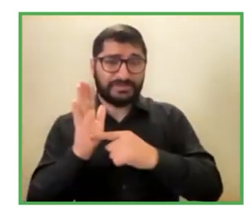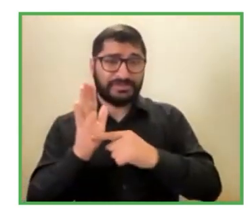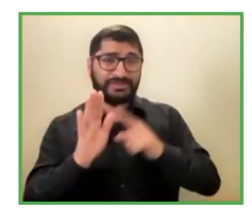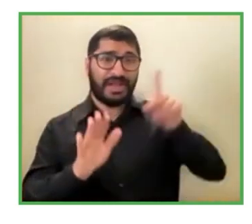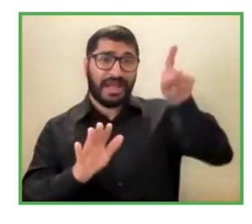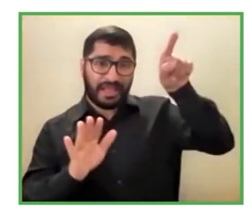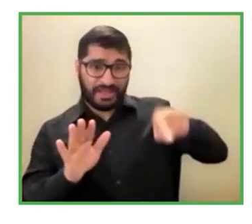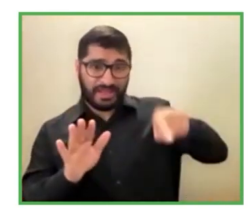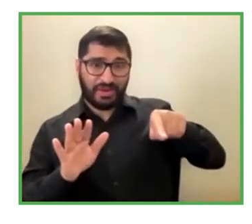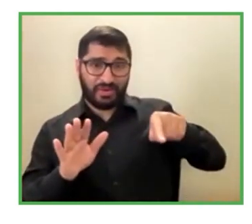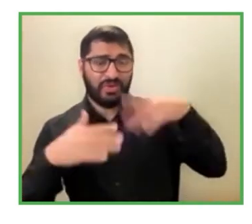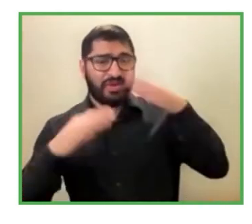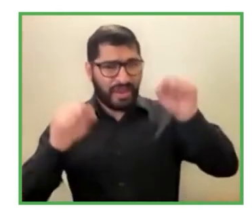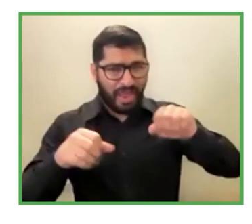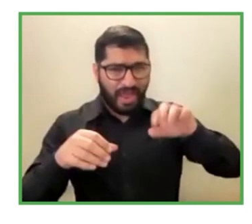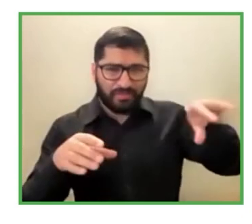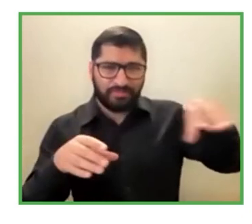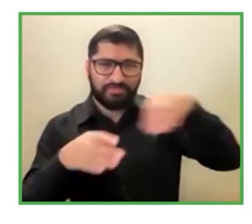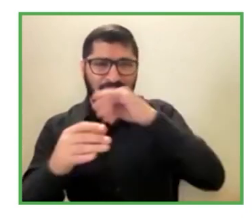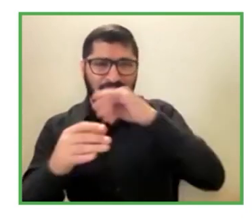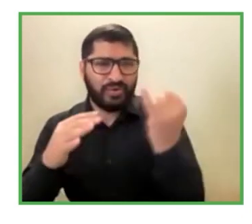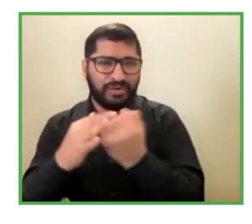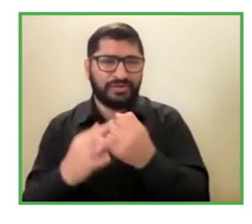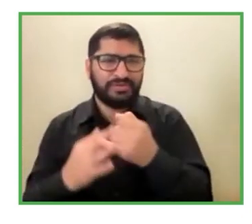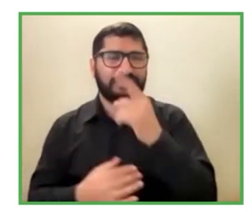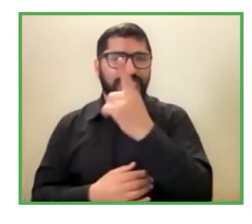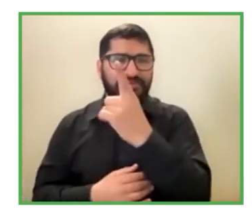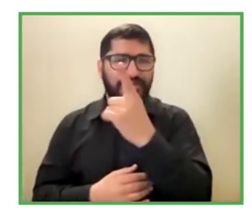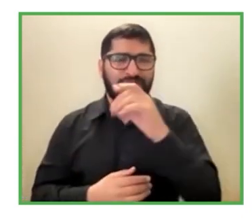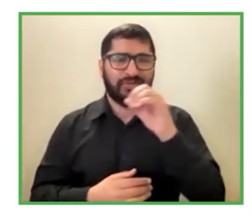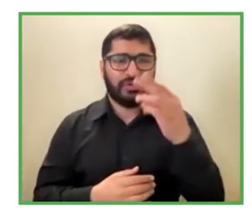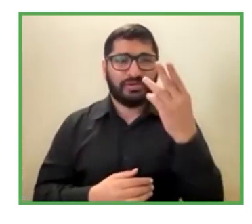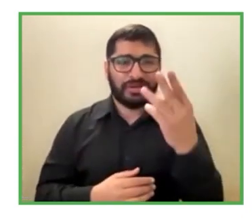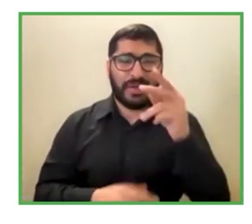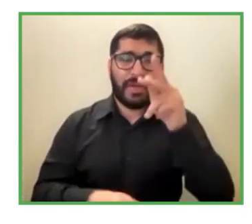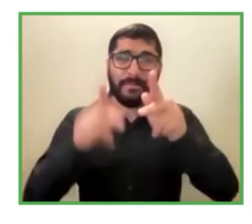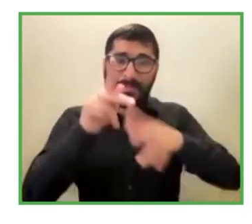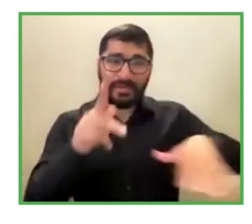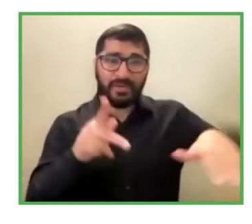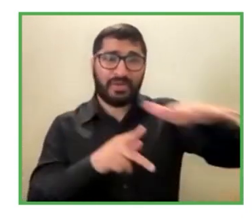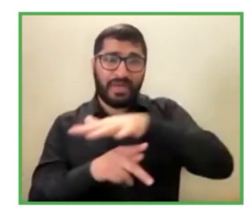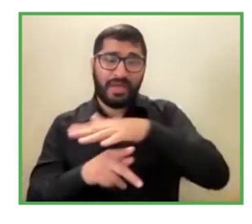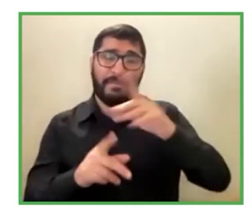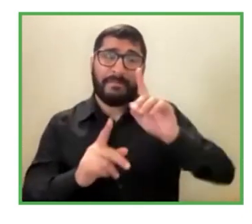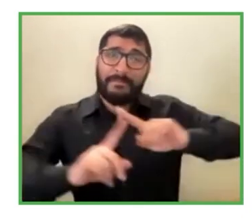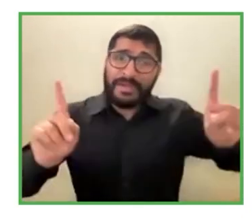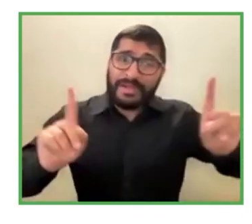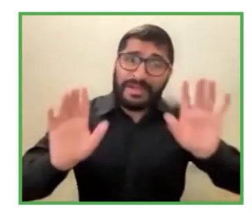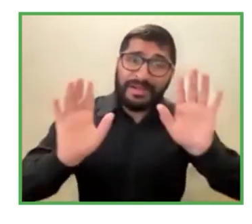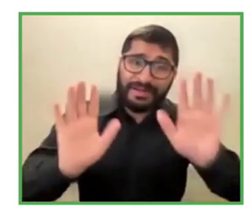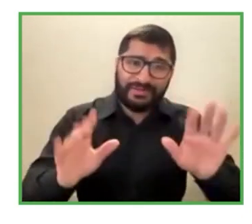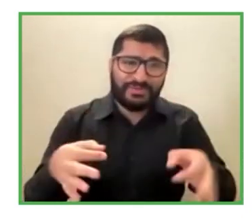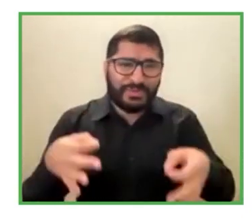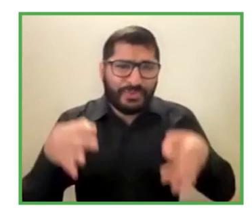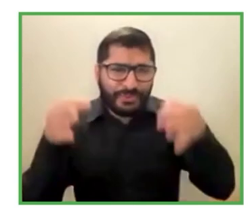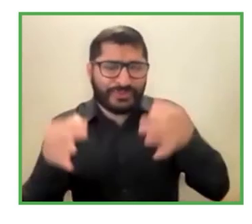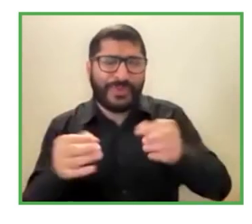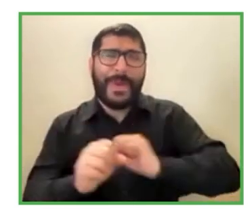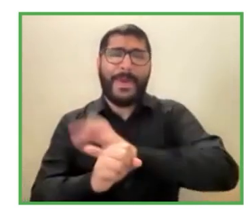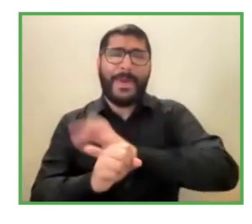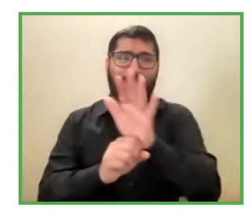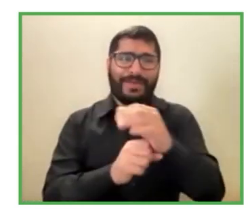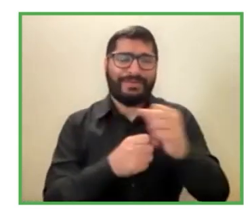personas, sin embargo, nos tocó la pandemia y la empresa en la que estábamos trabajando